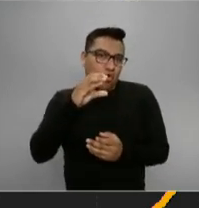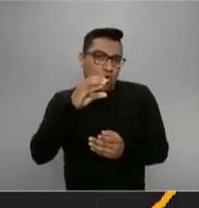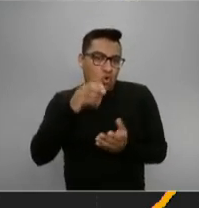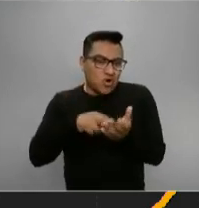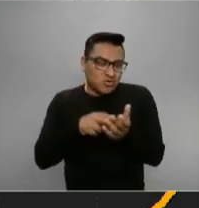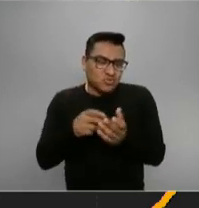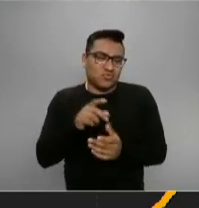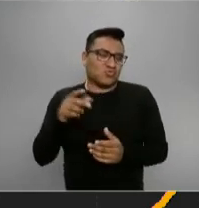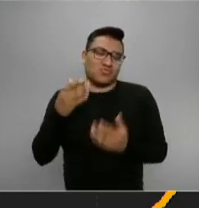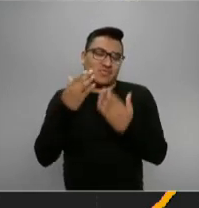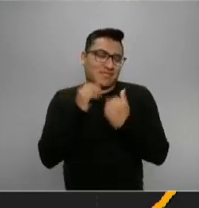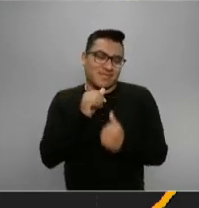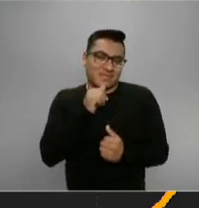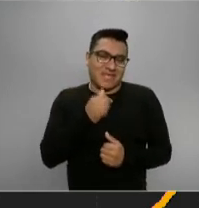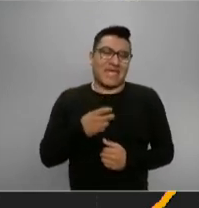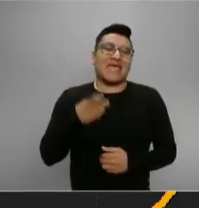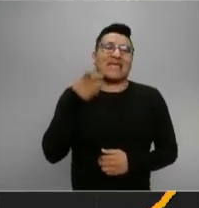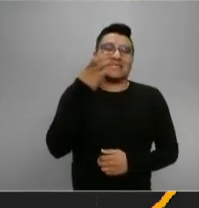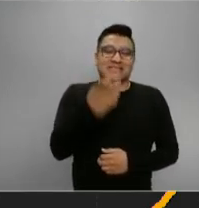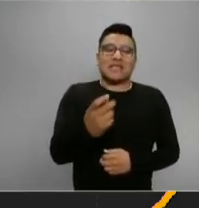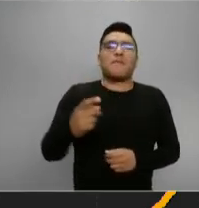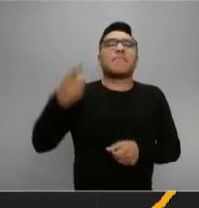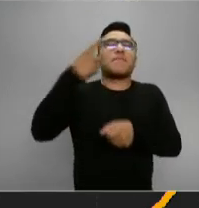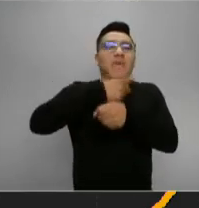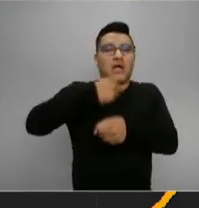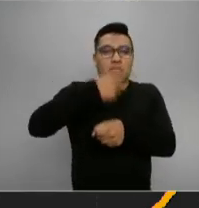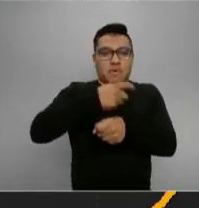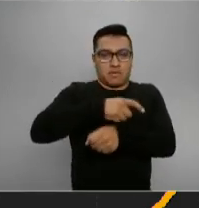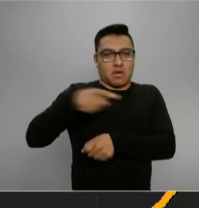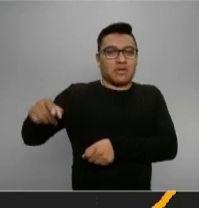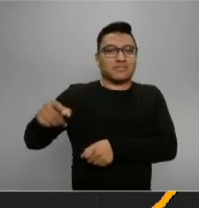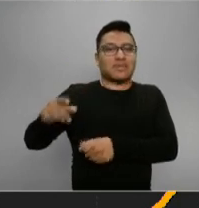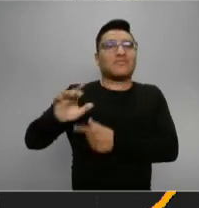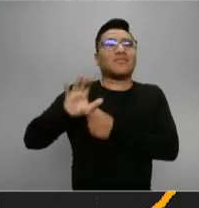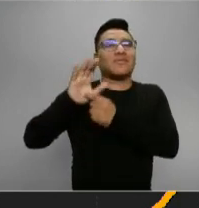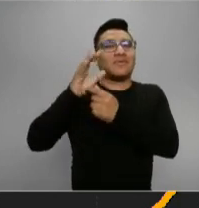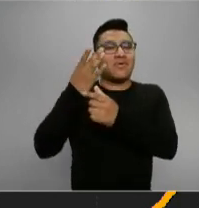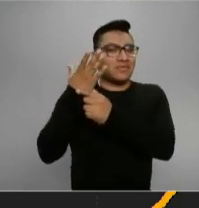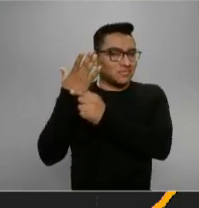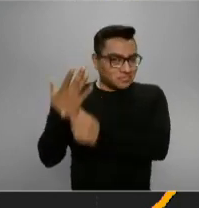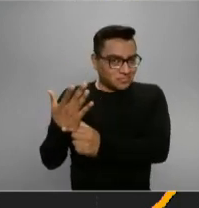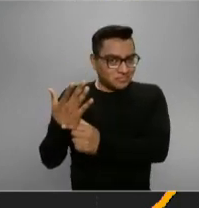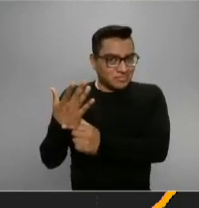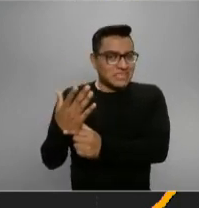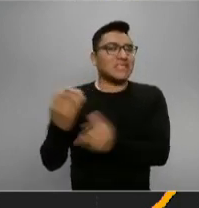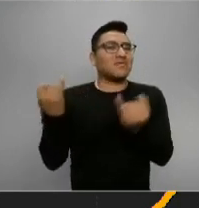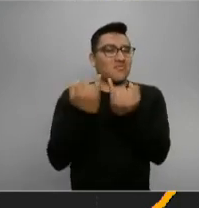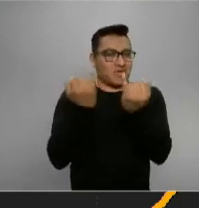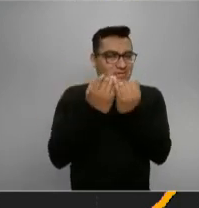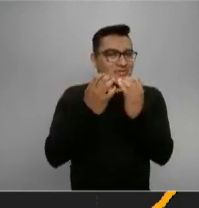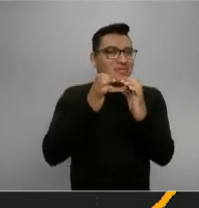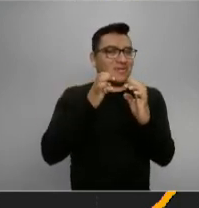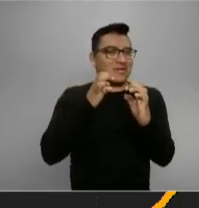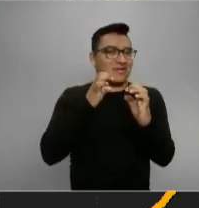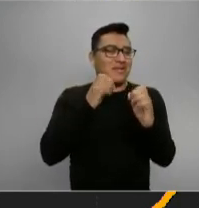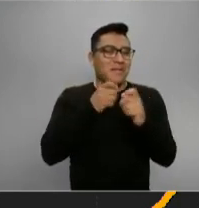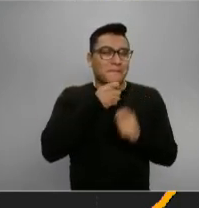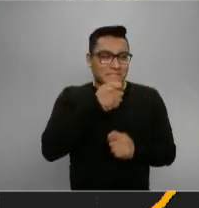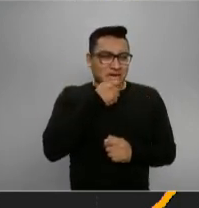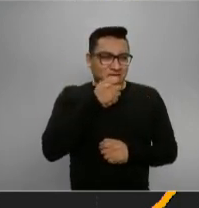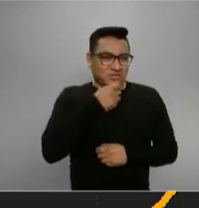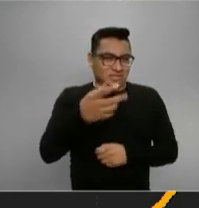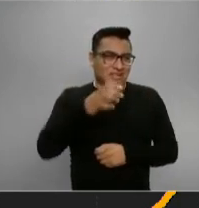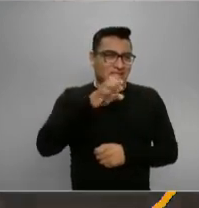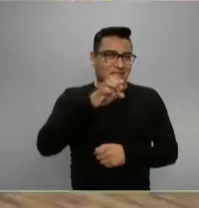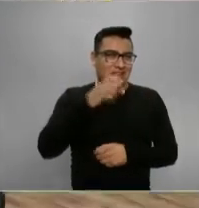Esa es la primera duda que plantea. Y es la que el mismo periodista de The Economist, pues, más